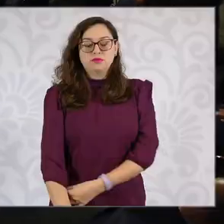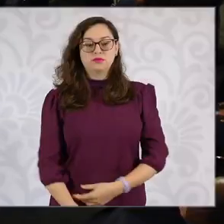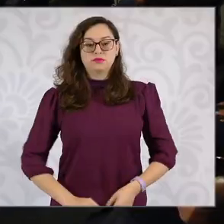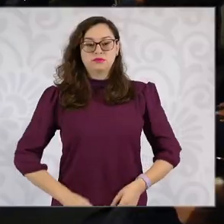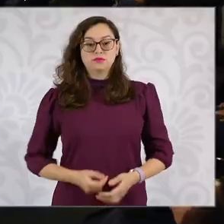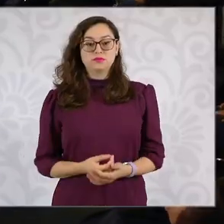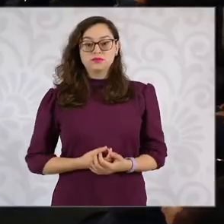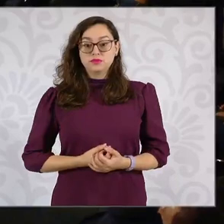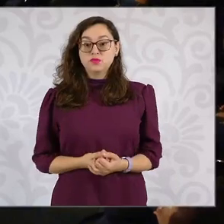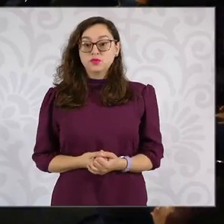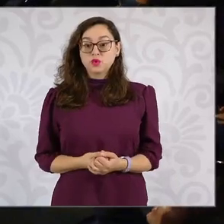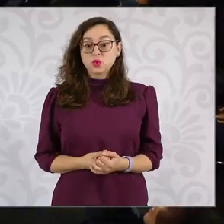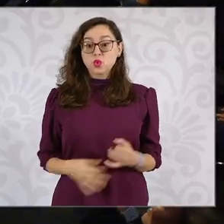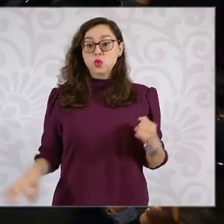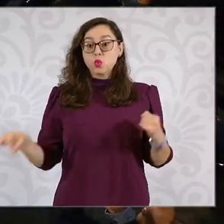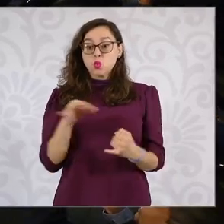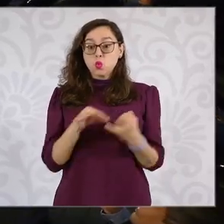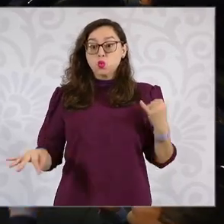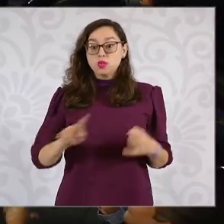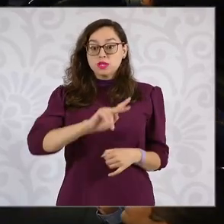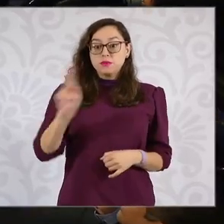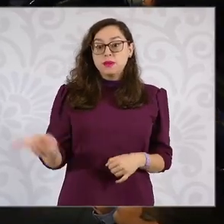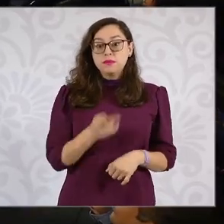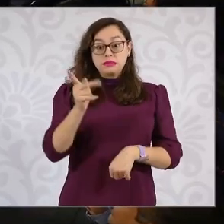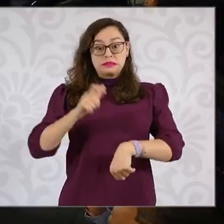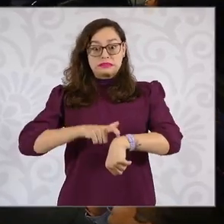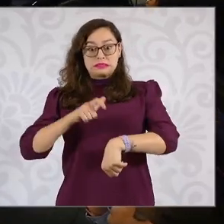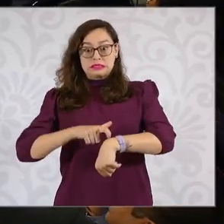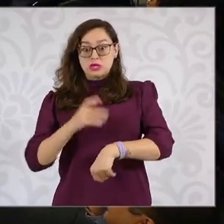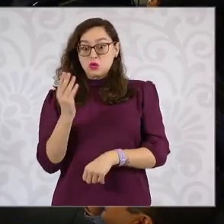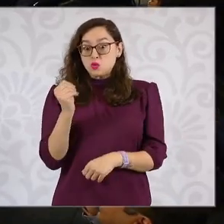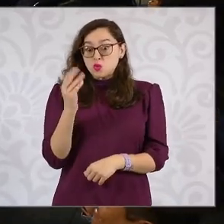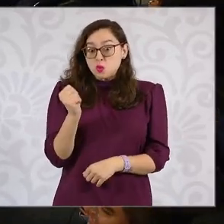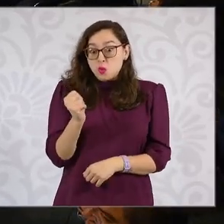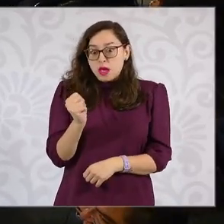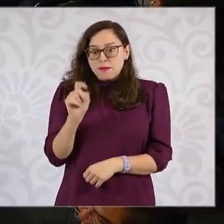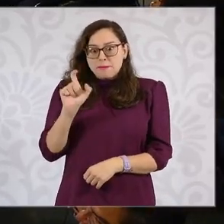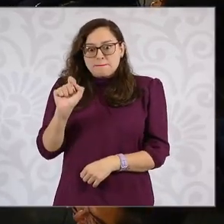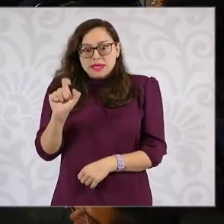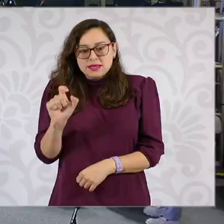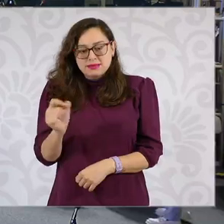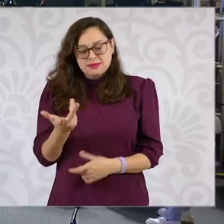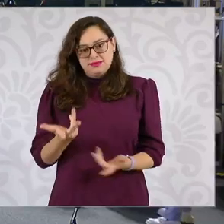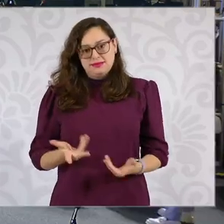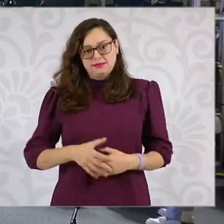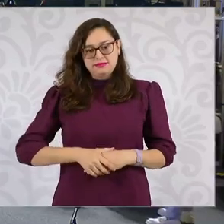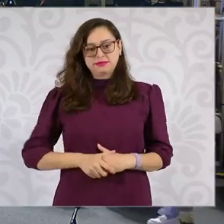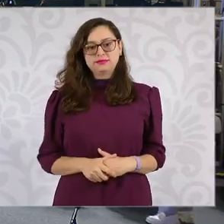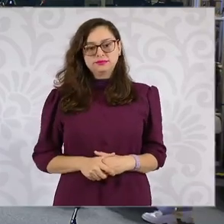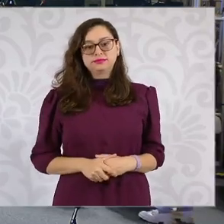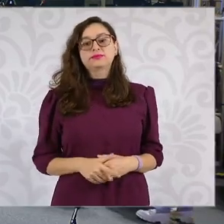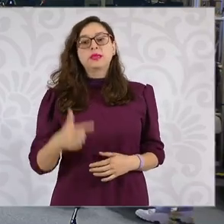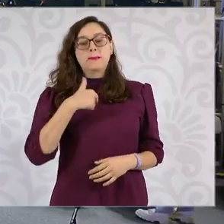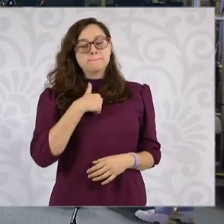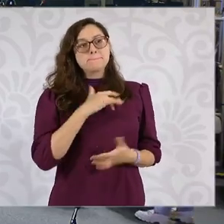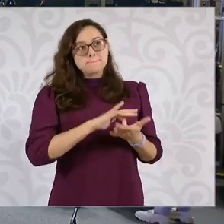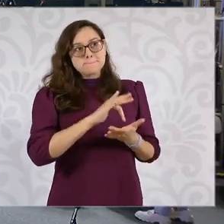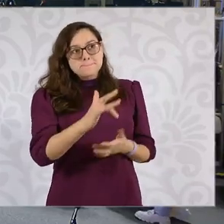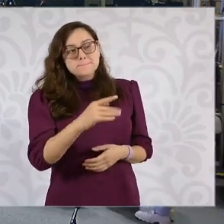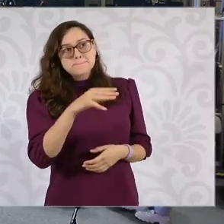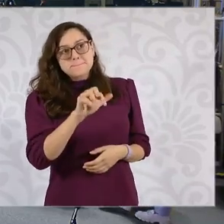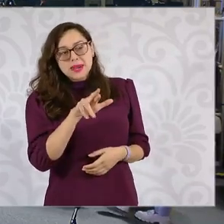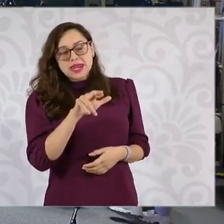A ver, la última, porque ya son nueve y veinte, casi veinte. Gracias. Mariana Madrid de Alba Visión.